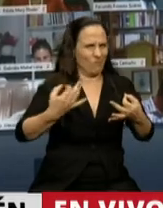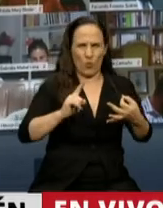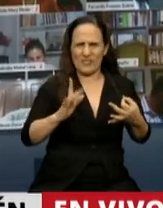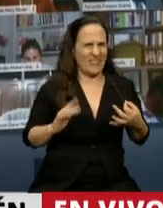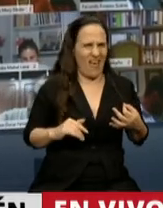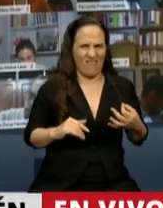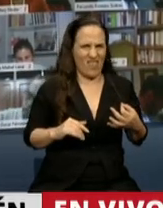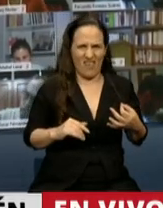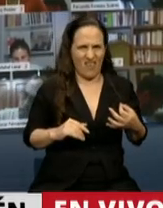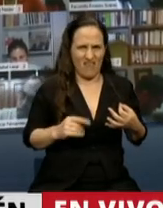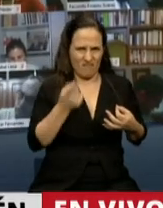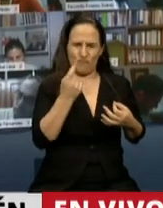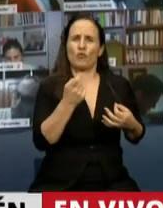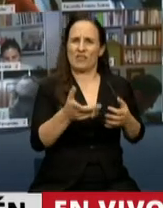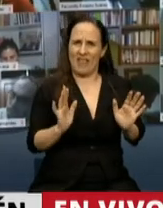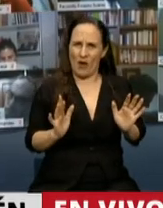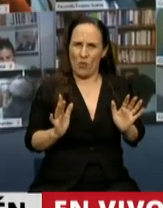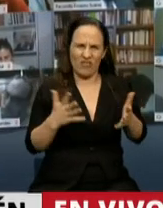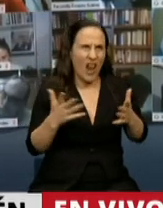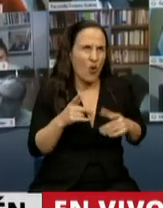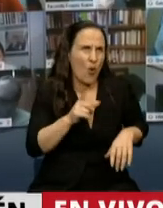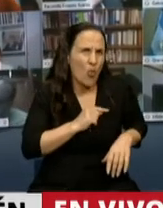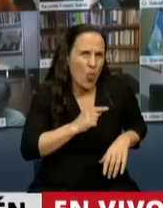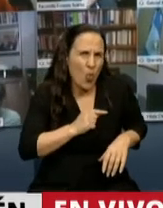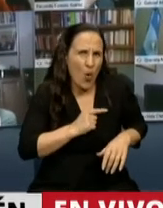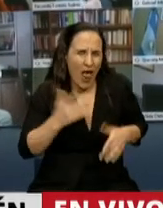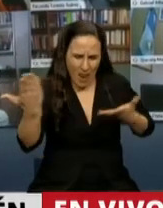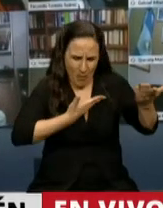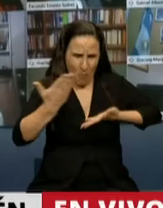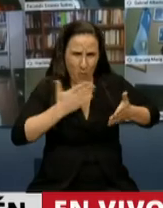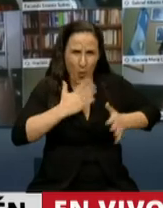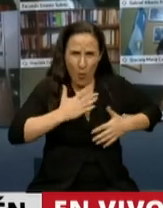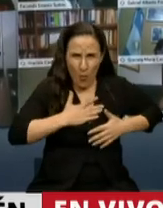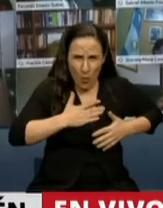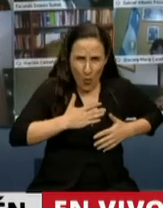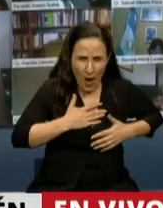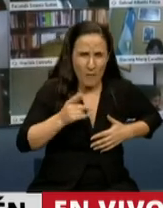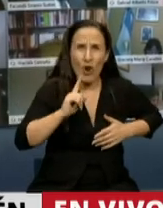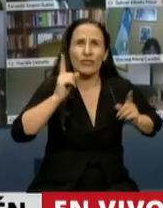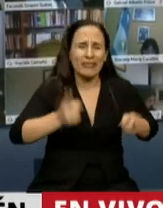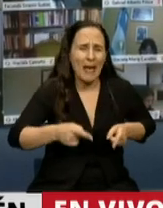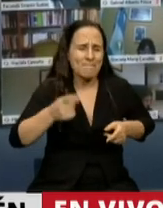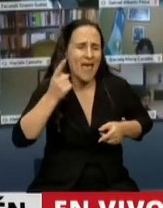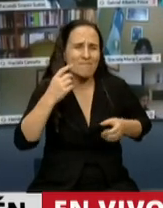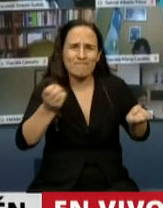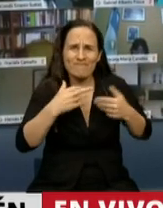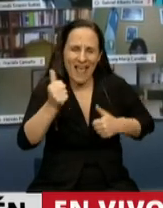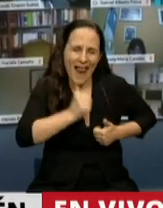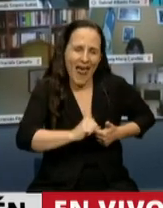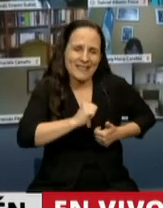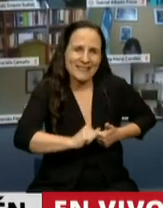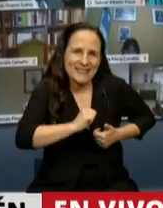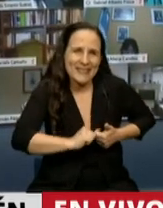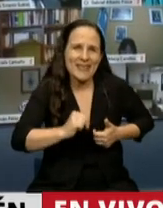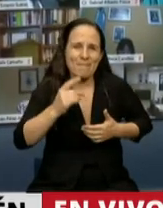no corresponden, situaciones que duelen, no solo en lo físico, duelen en el alma, en el corazón de cada niño